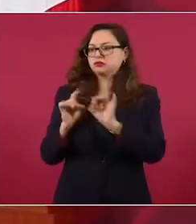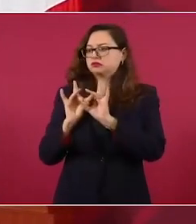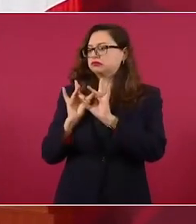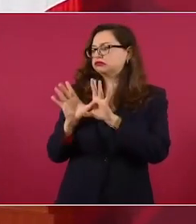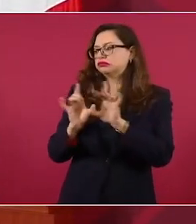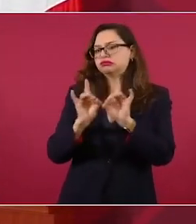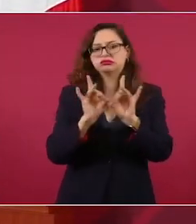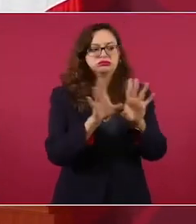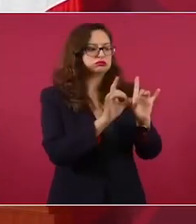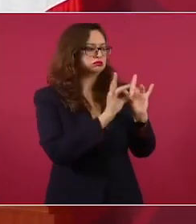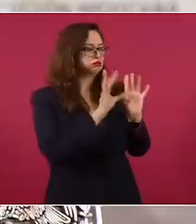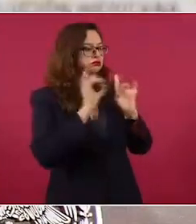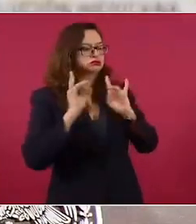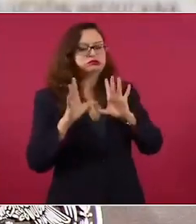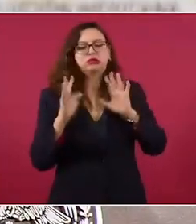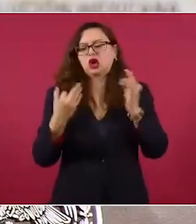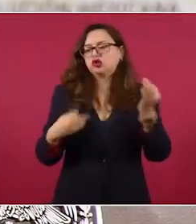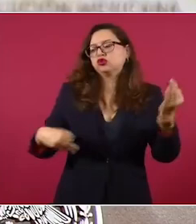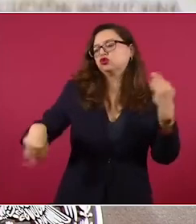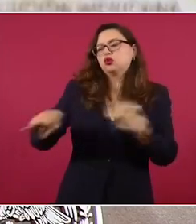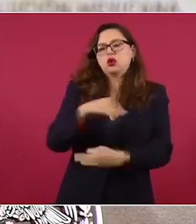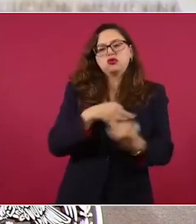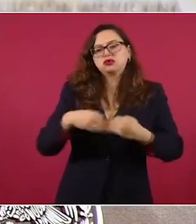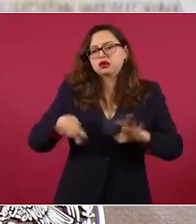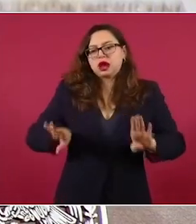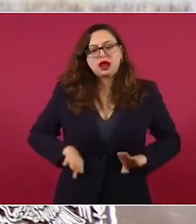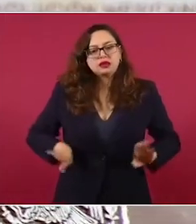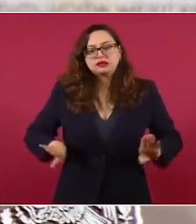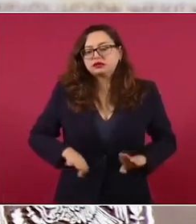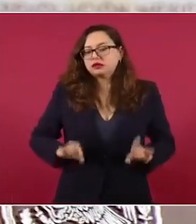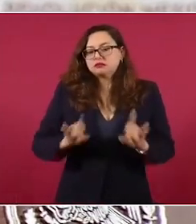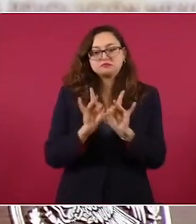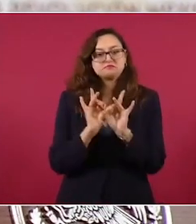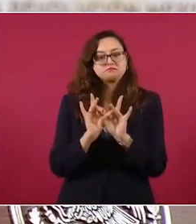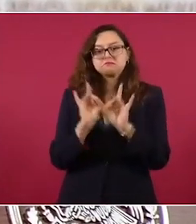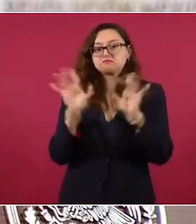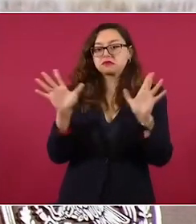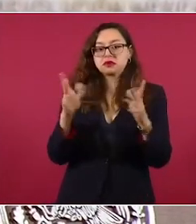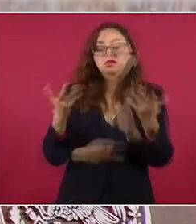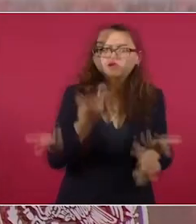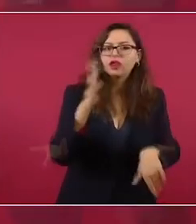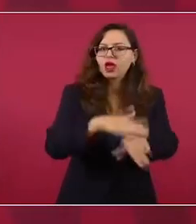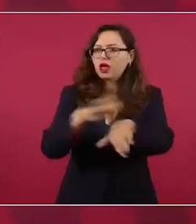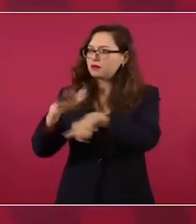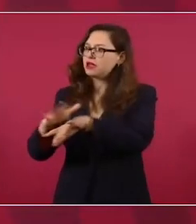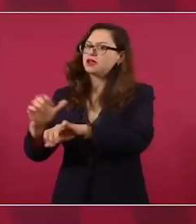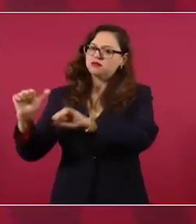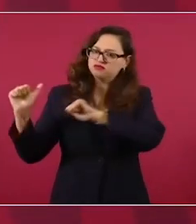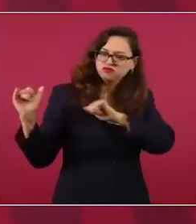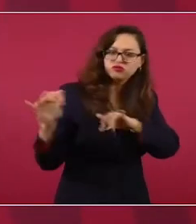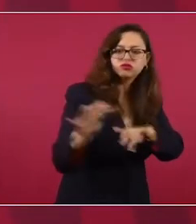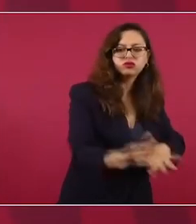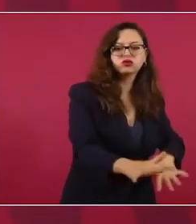producto de circunstancias y no somos perfectos, solamente el creador, porque